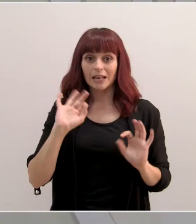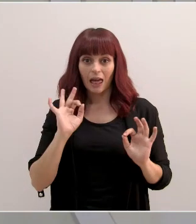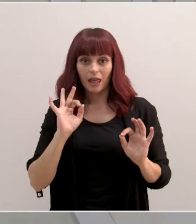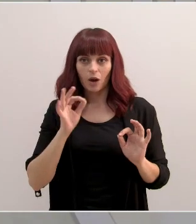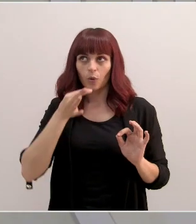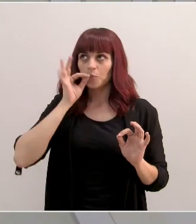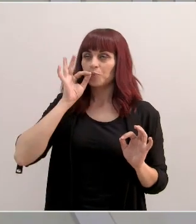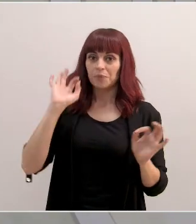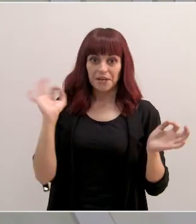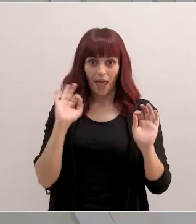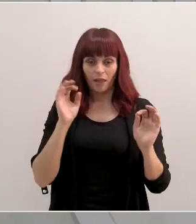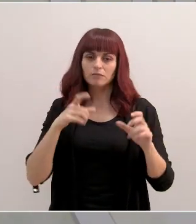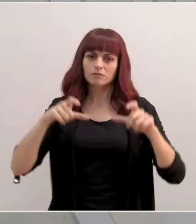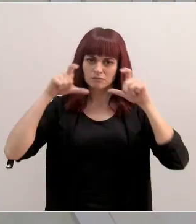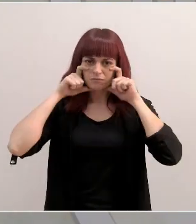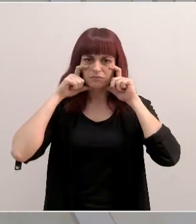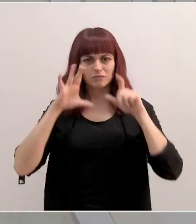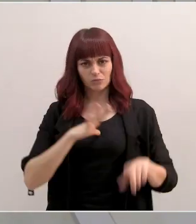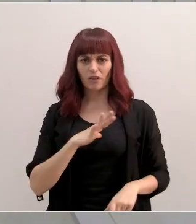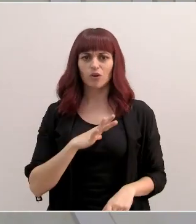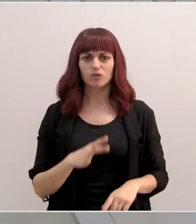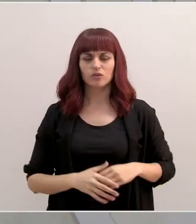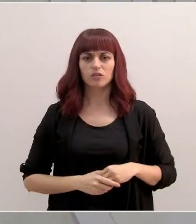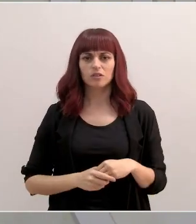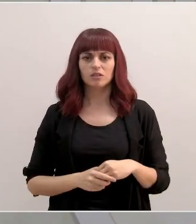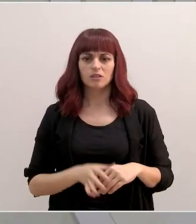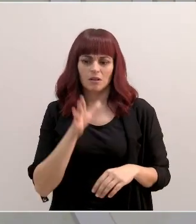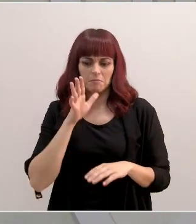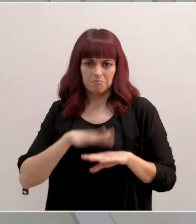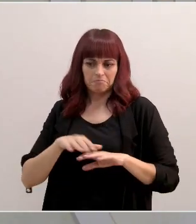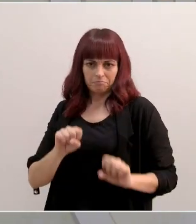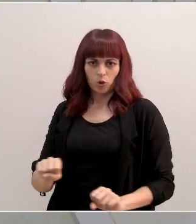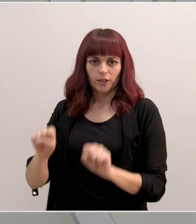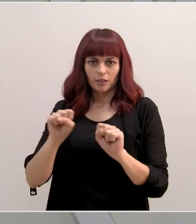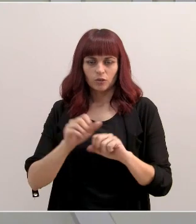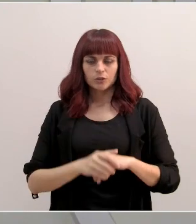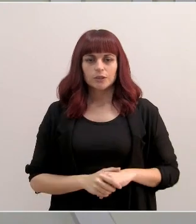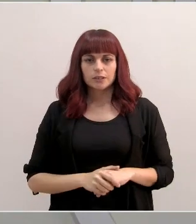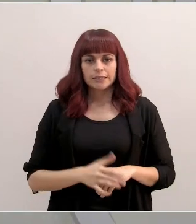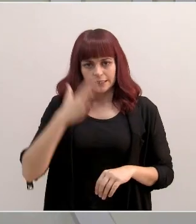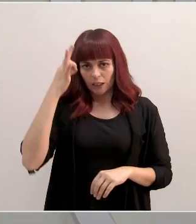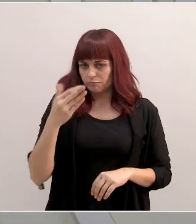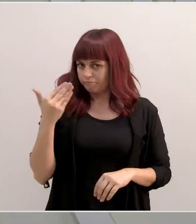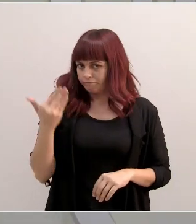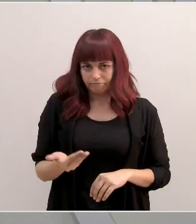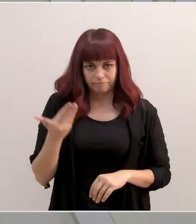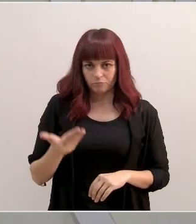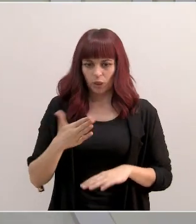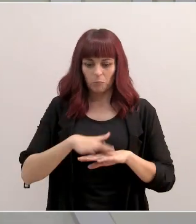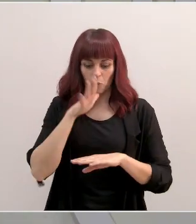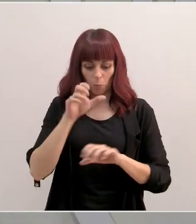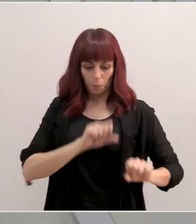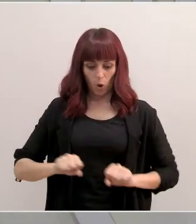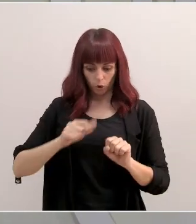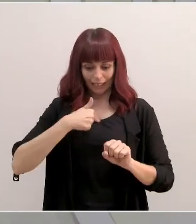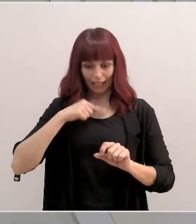tomando el café o tomando cualquier producto, pues nos pongamos la mascarilla porque nos va a proteger. En ese sentido, creo que eso es primordial porque nos protege